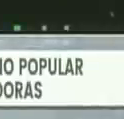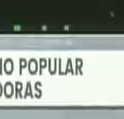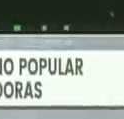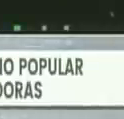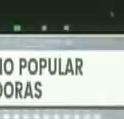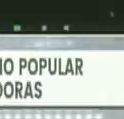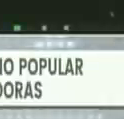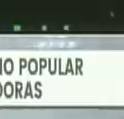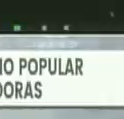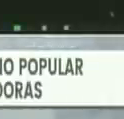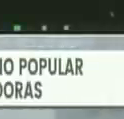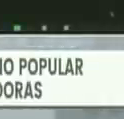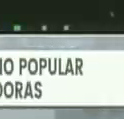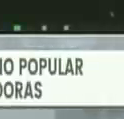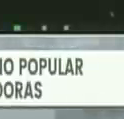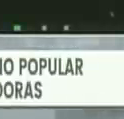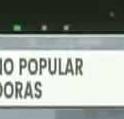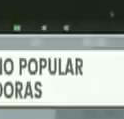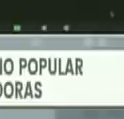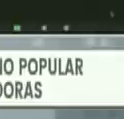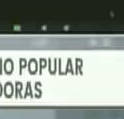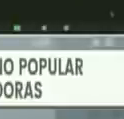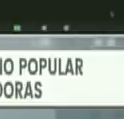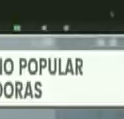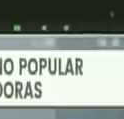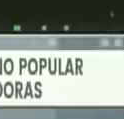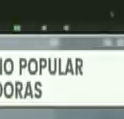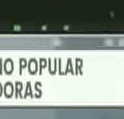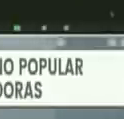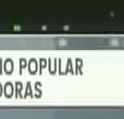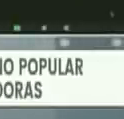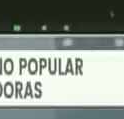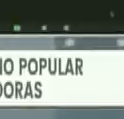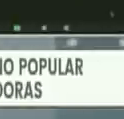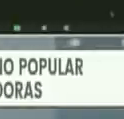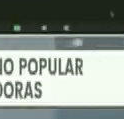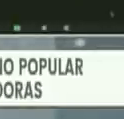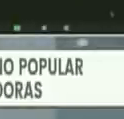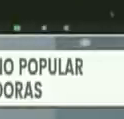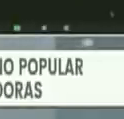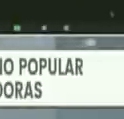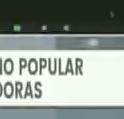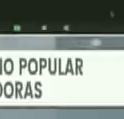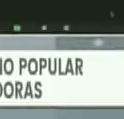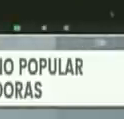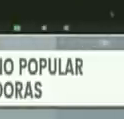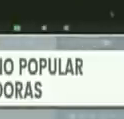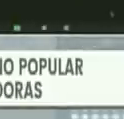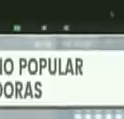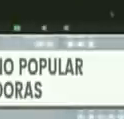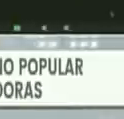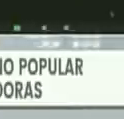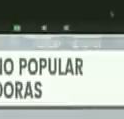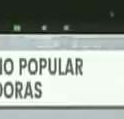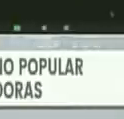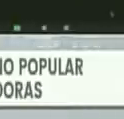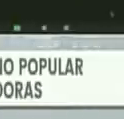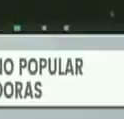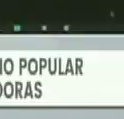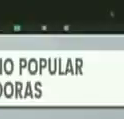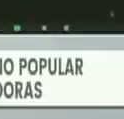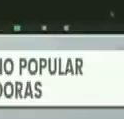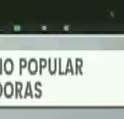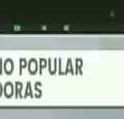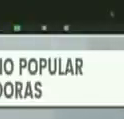Piñate compañero ministro del trabajo José Ramón Rivero y compañero coordinador general